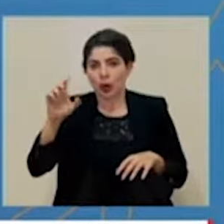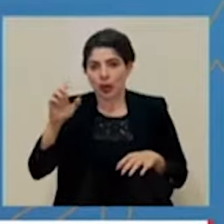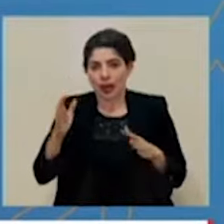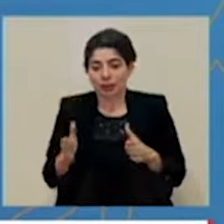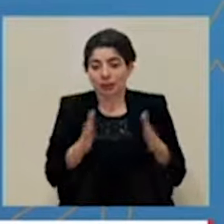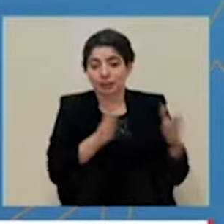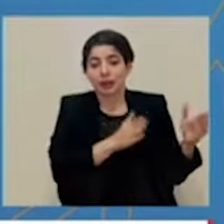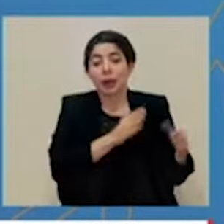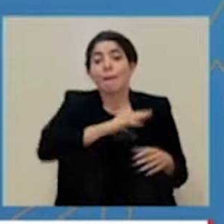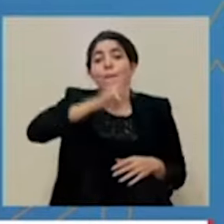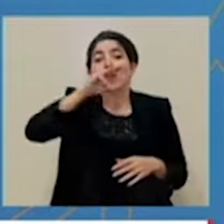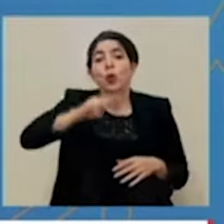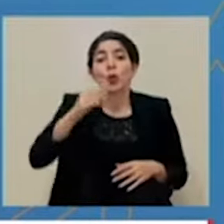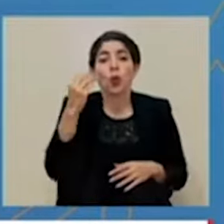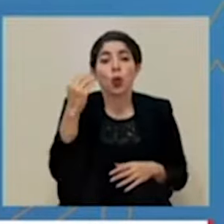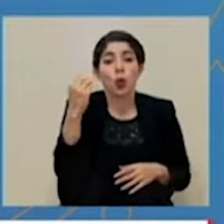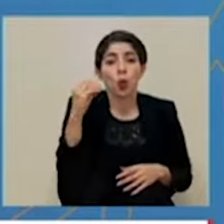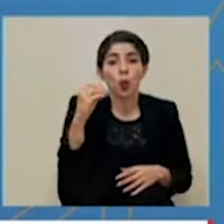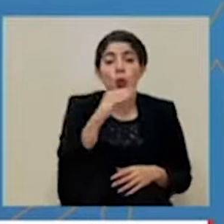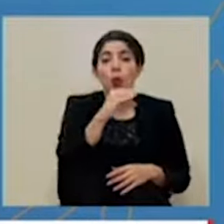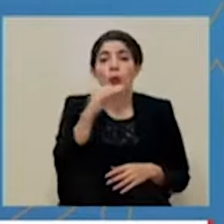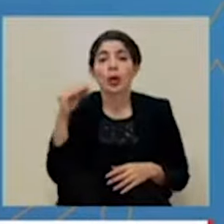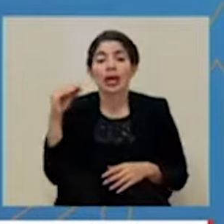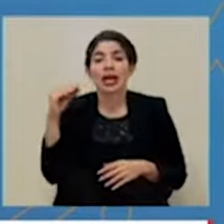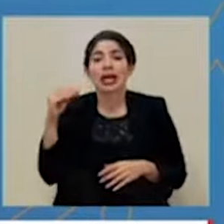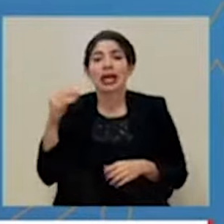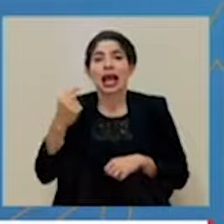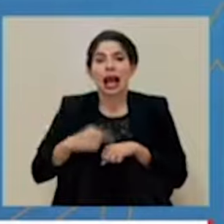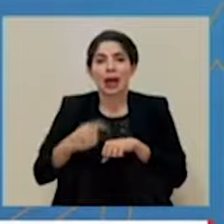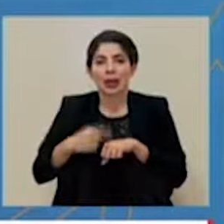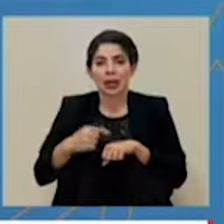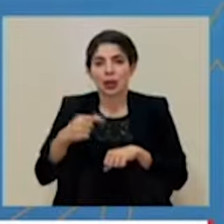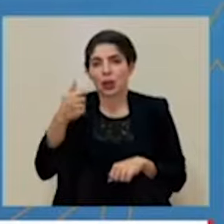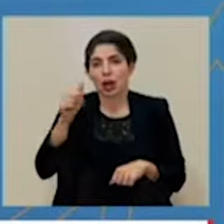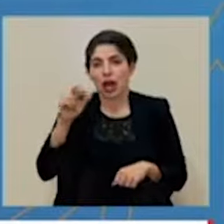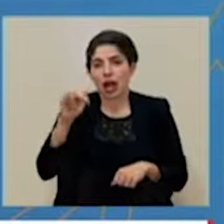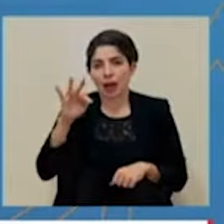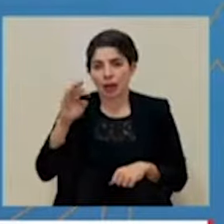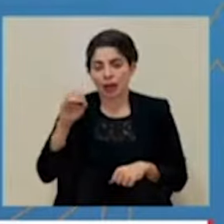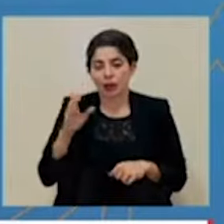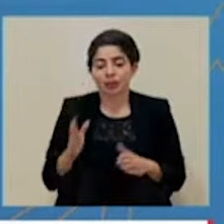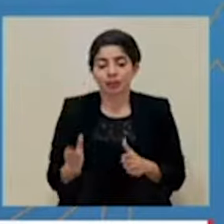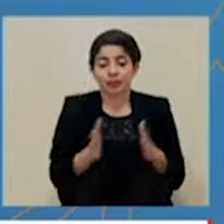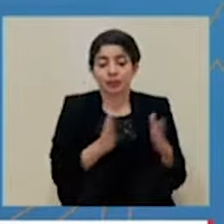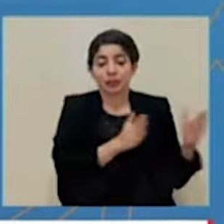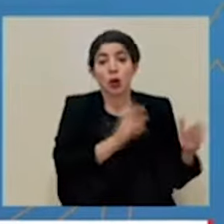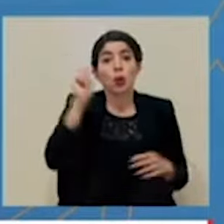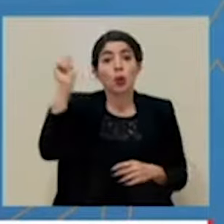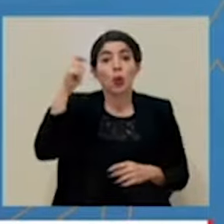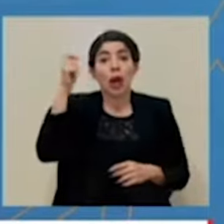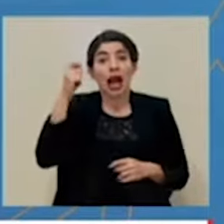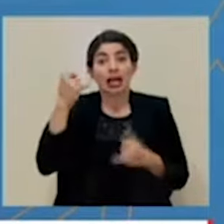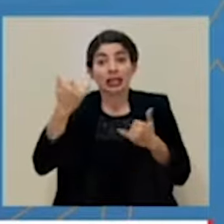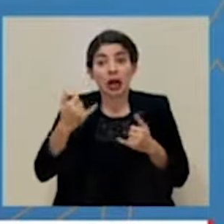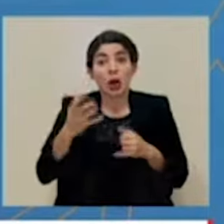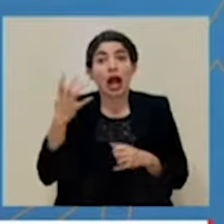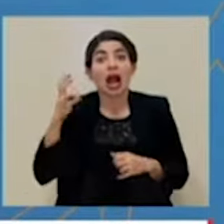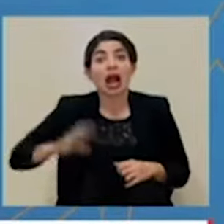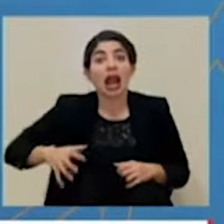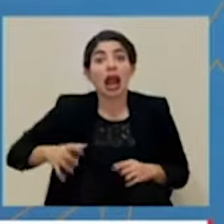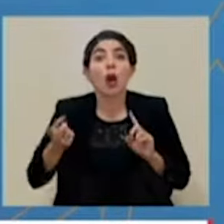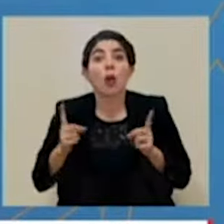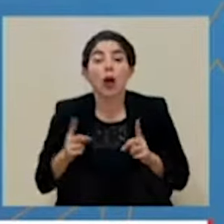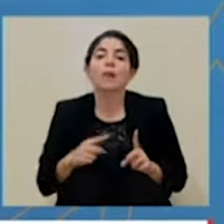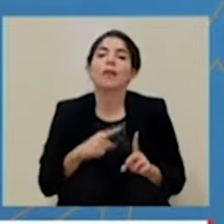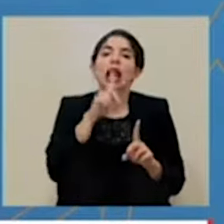de Montes de Oro y el cantón de Garavito. Para Guanacaste, ingresa la condición de alerta naranja esta semana, el cantón de La